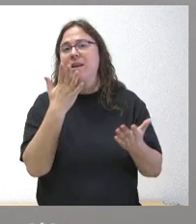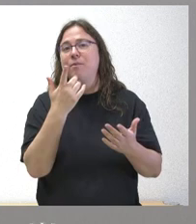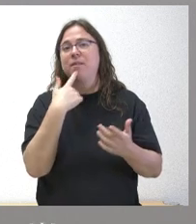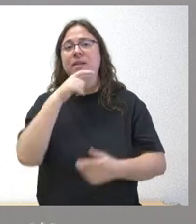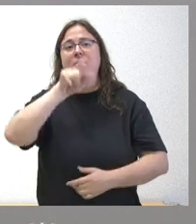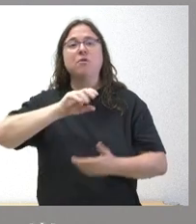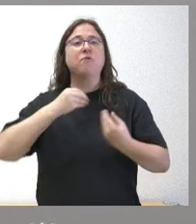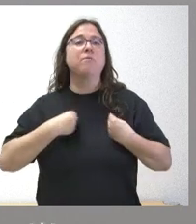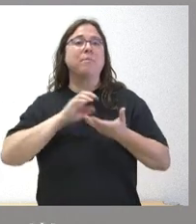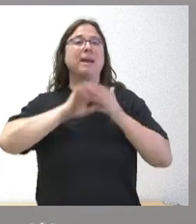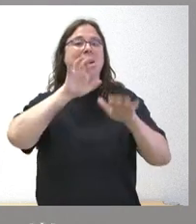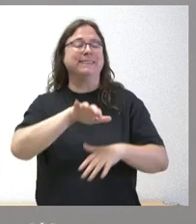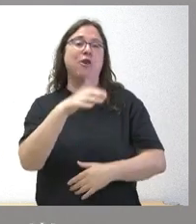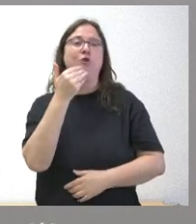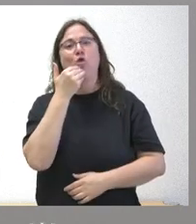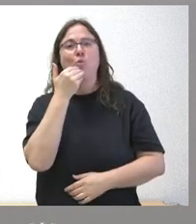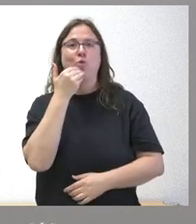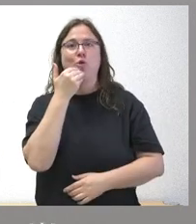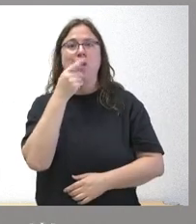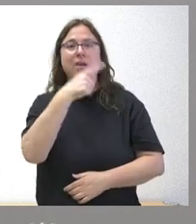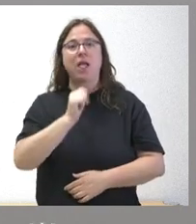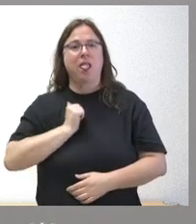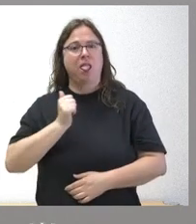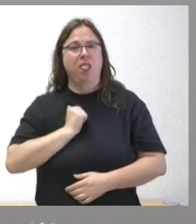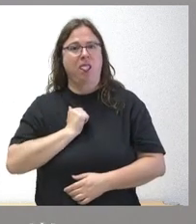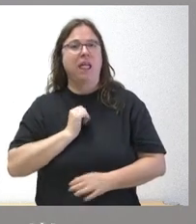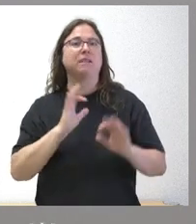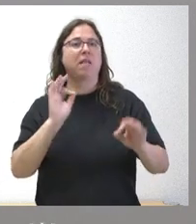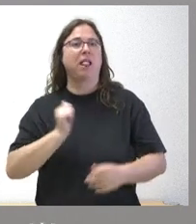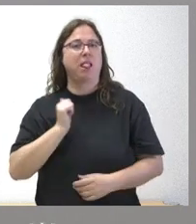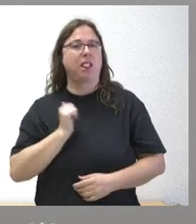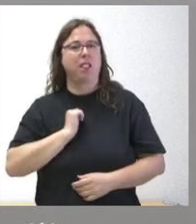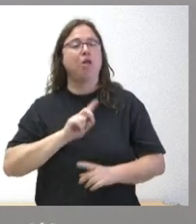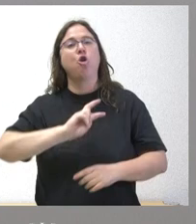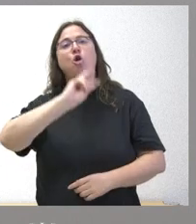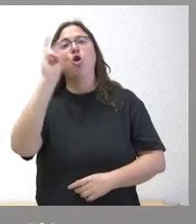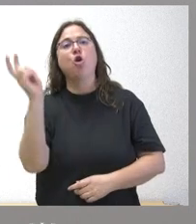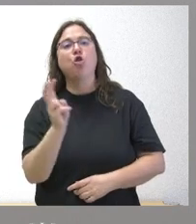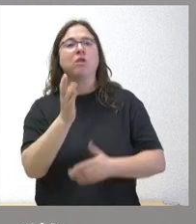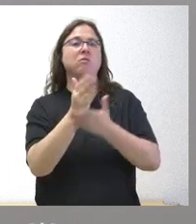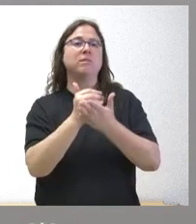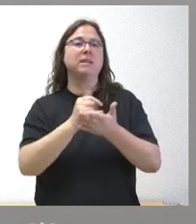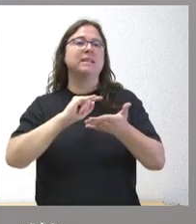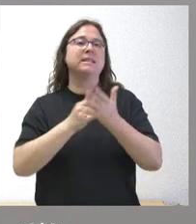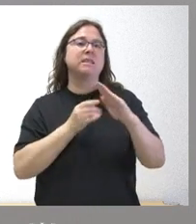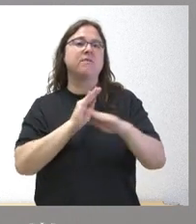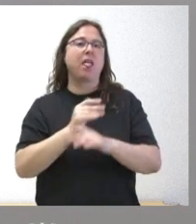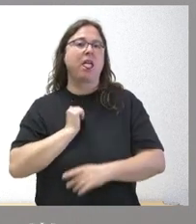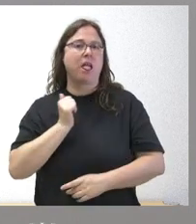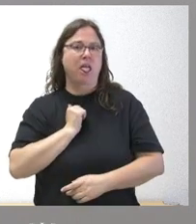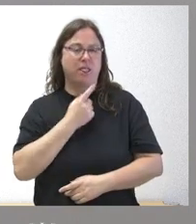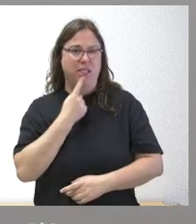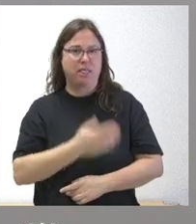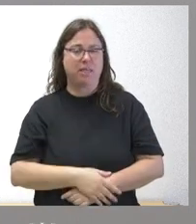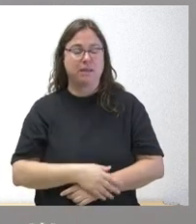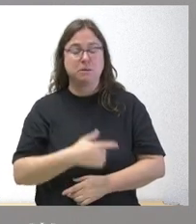ciudadanos de Castilla y León como que se estaban aprovechando especialmente junto con otras ciudadanas de comunidades autónomas del sistema de financiación y